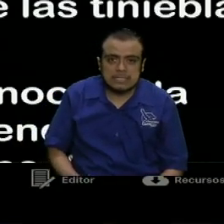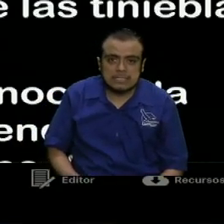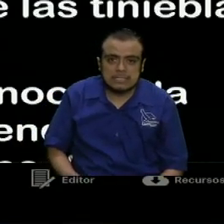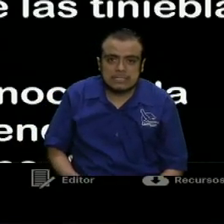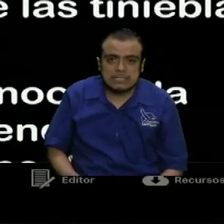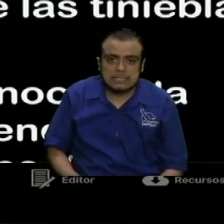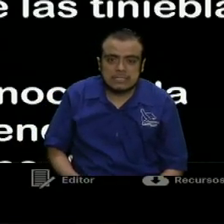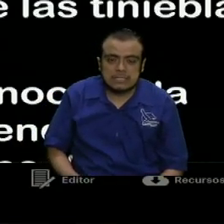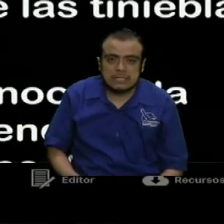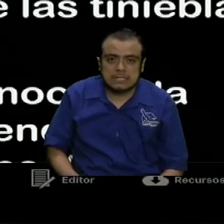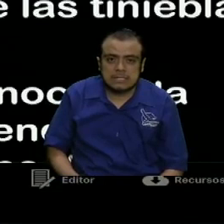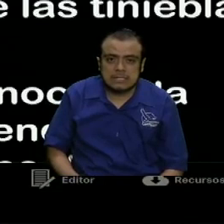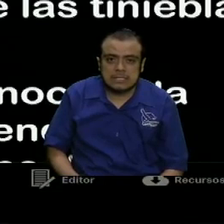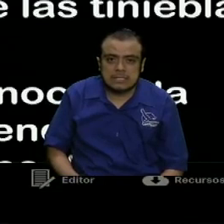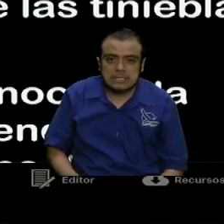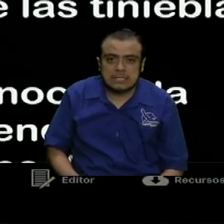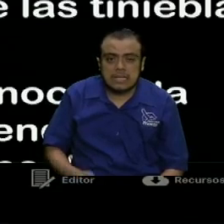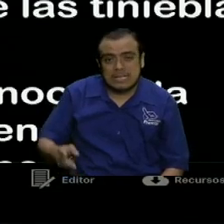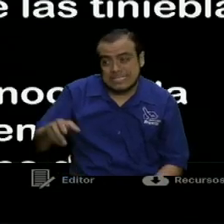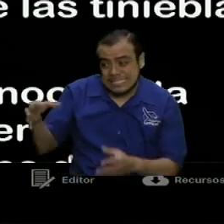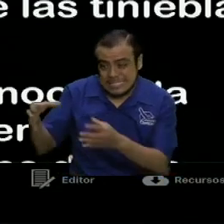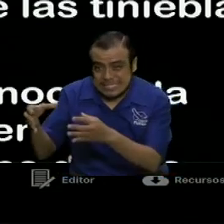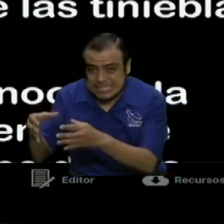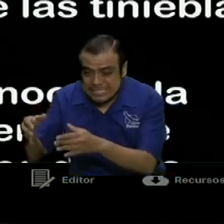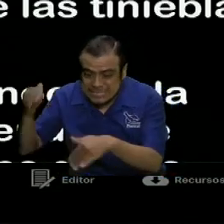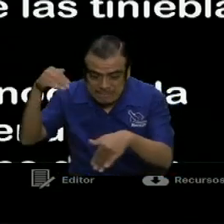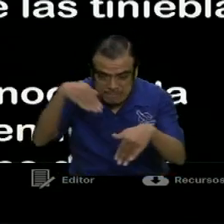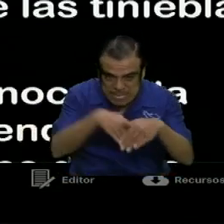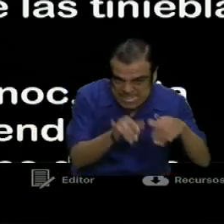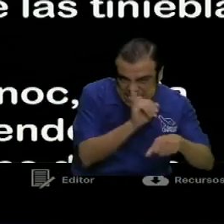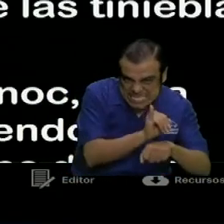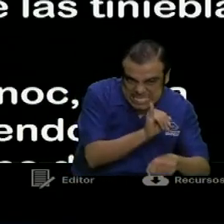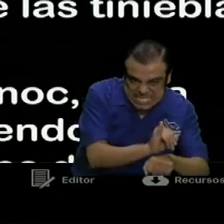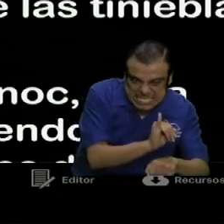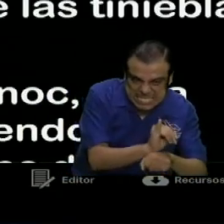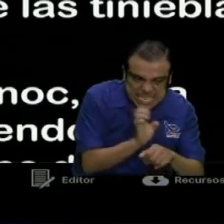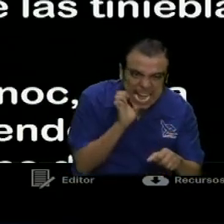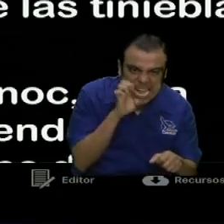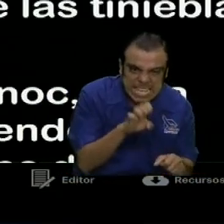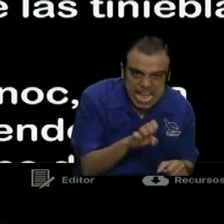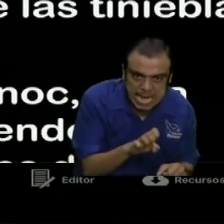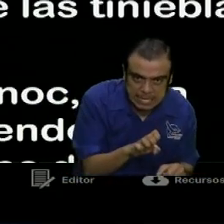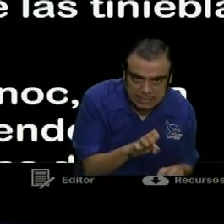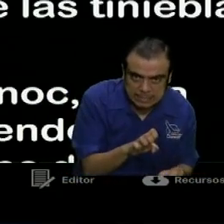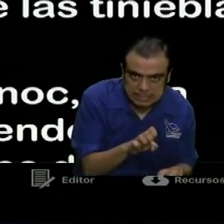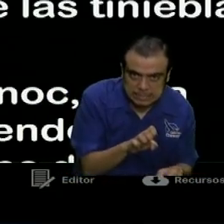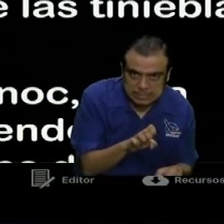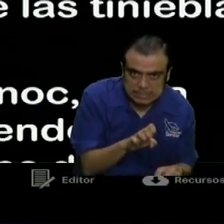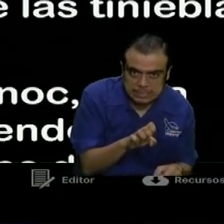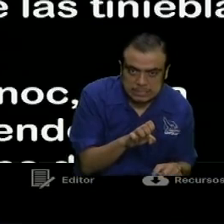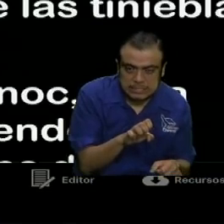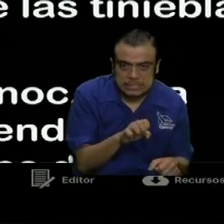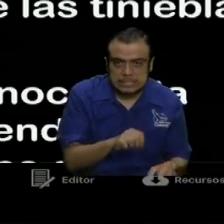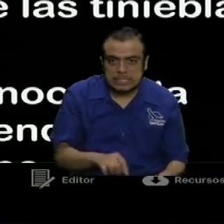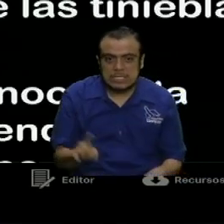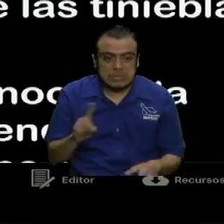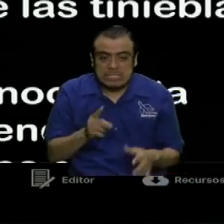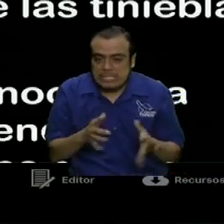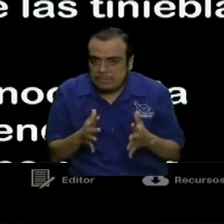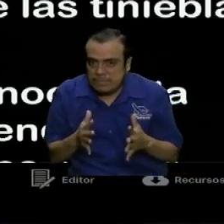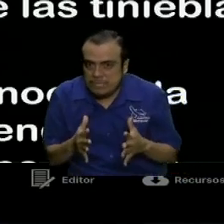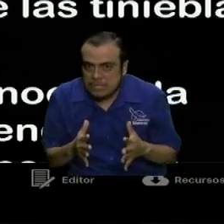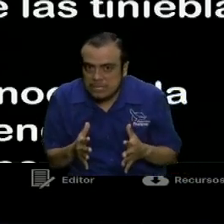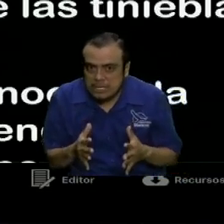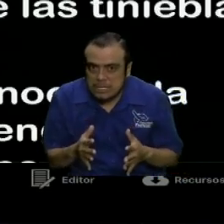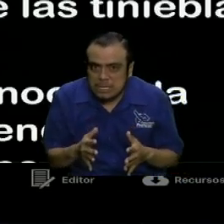En vuestros ágapes, eso quiere decir que se meten en medio de nosotros. Cuando banquetean con nosotros sin temor apacentándose a sí mismos.